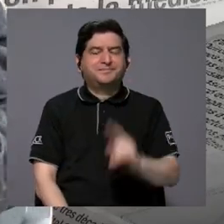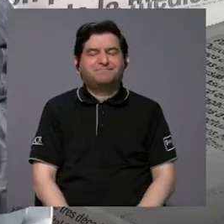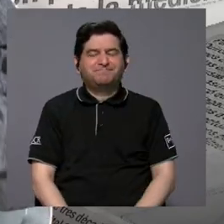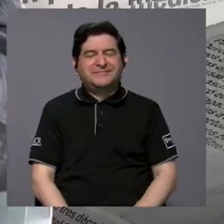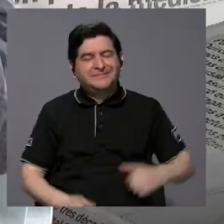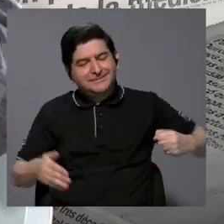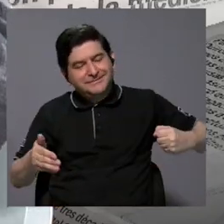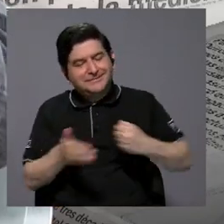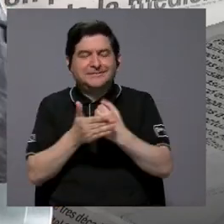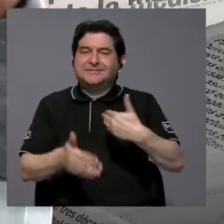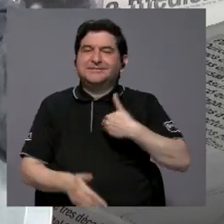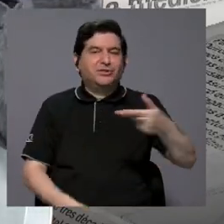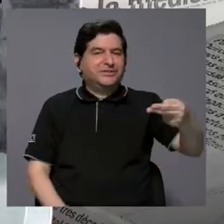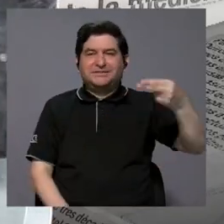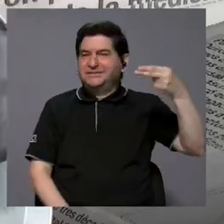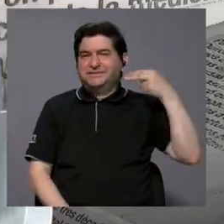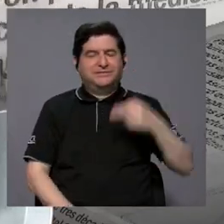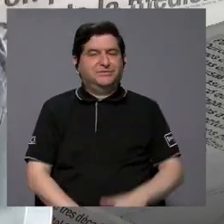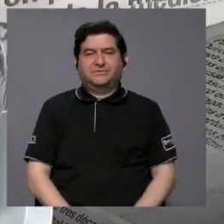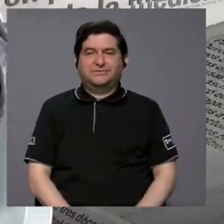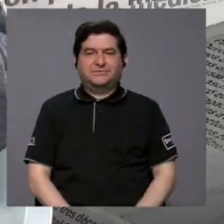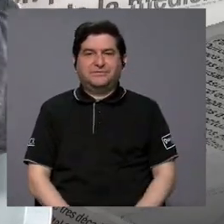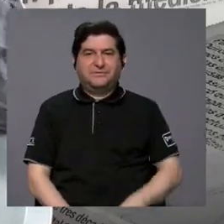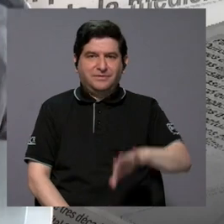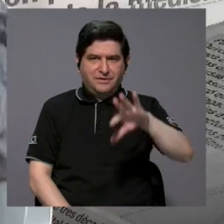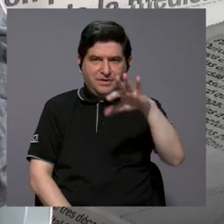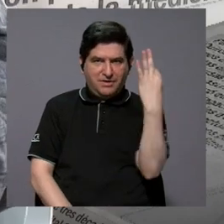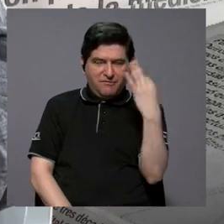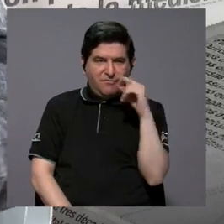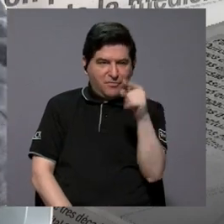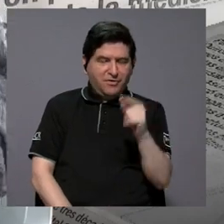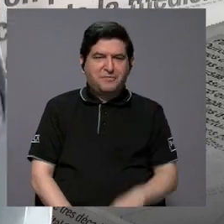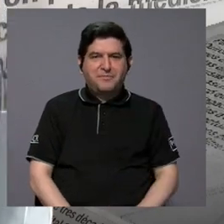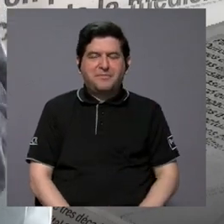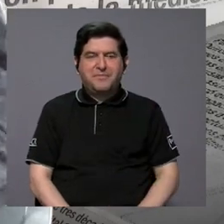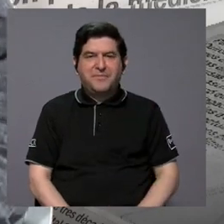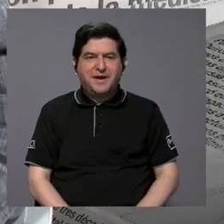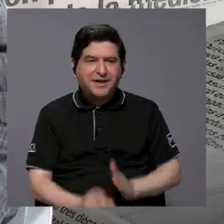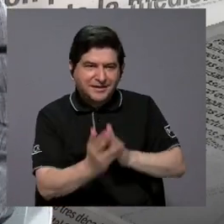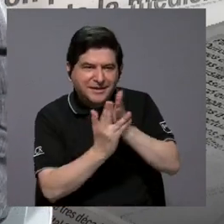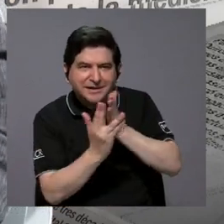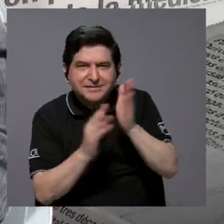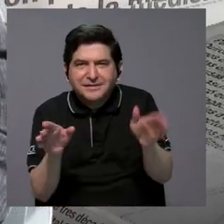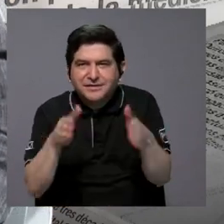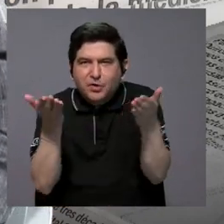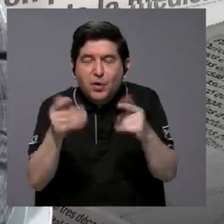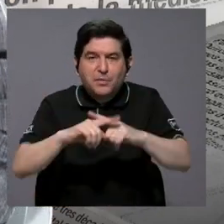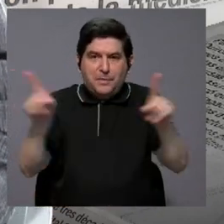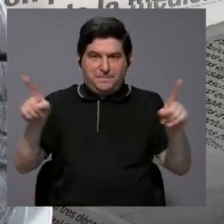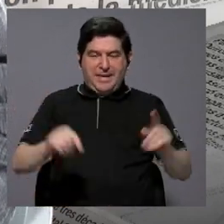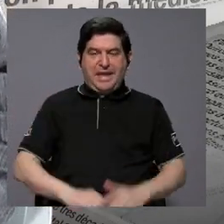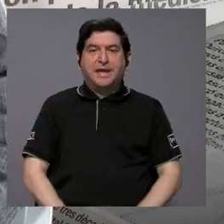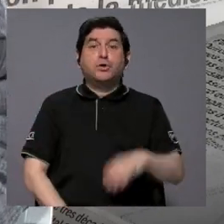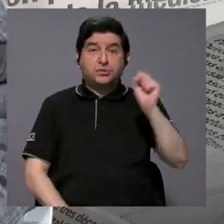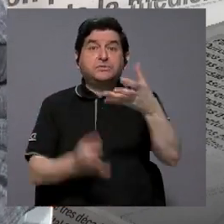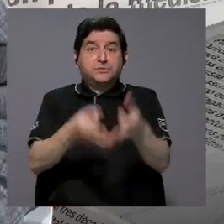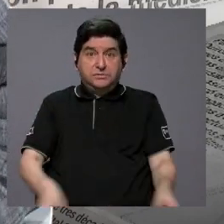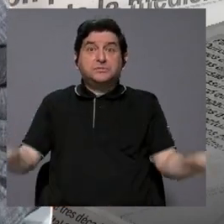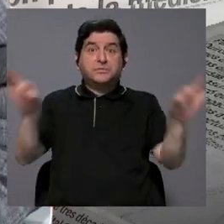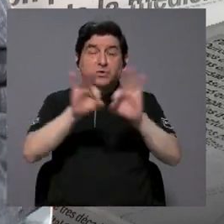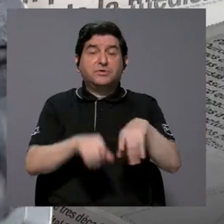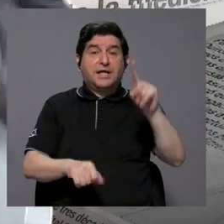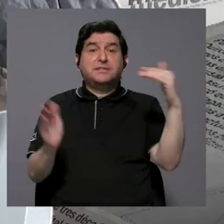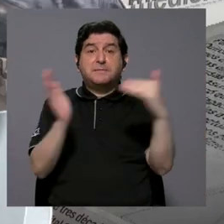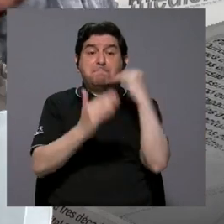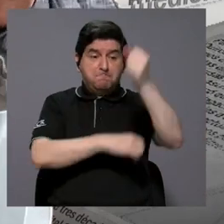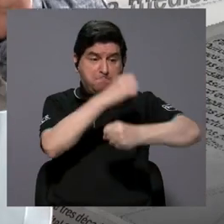Desafortunadamente no tenemos esa historia de cómo fueron llegando a estos puntos. Lo que sí es relevante es el hecho de que